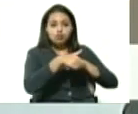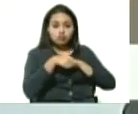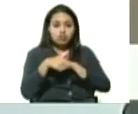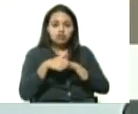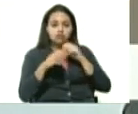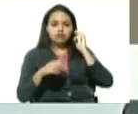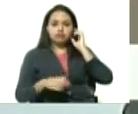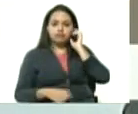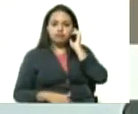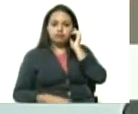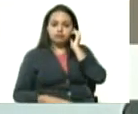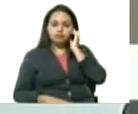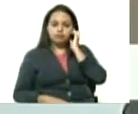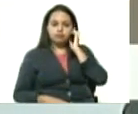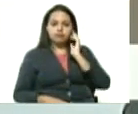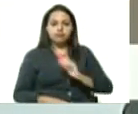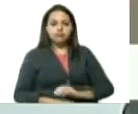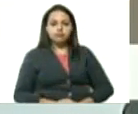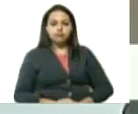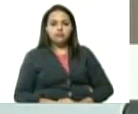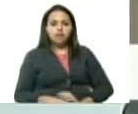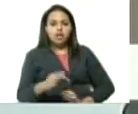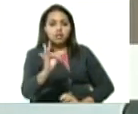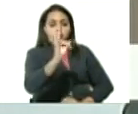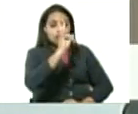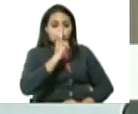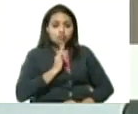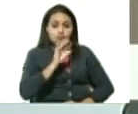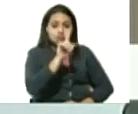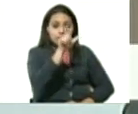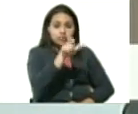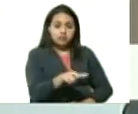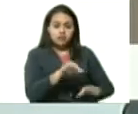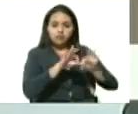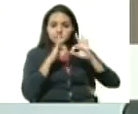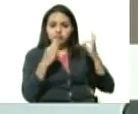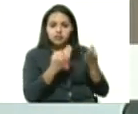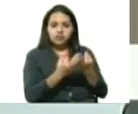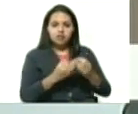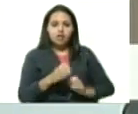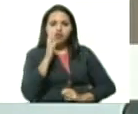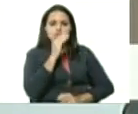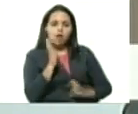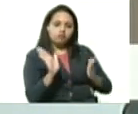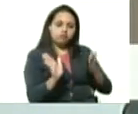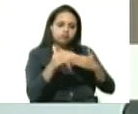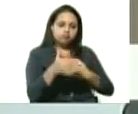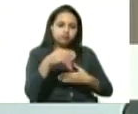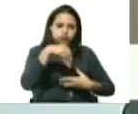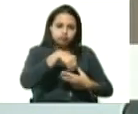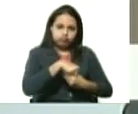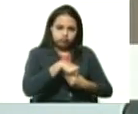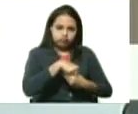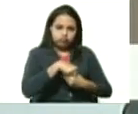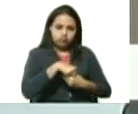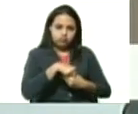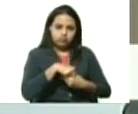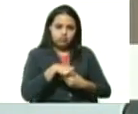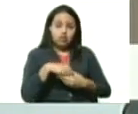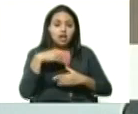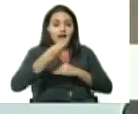intrafamiliares se contagia alguien en la familia no ocurre el aislamiento oportuno y eso